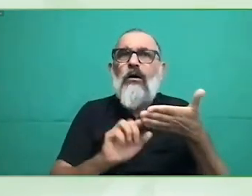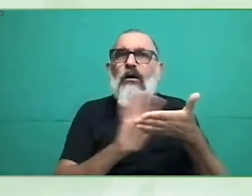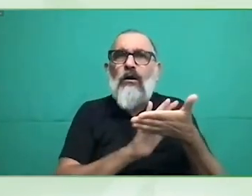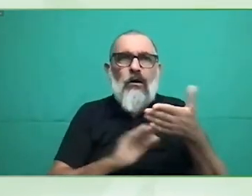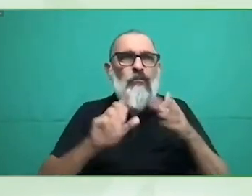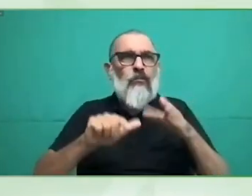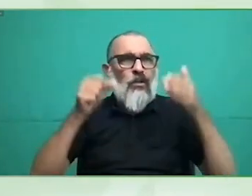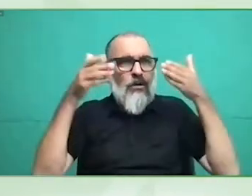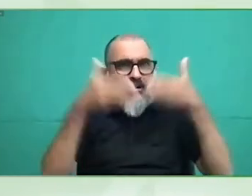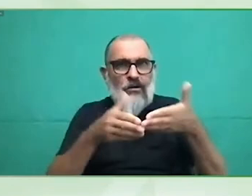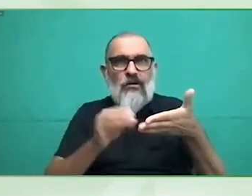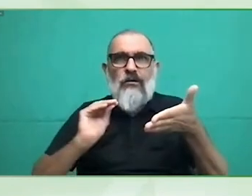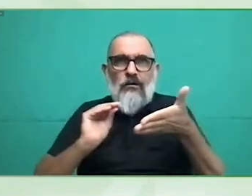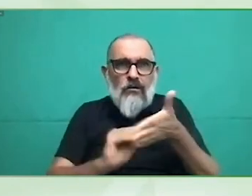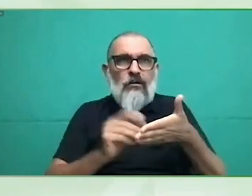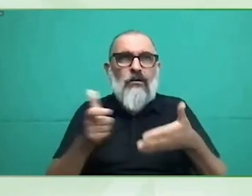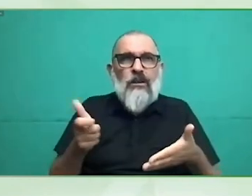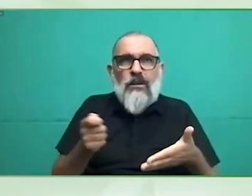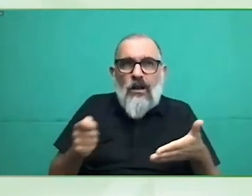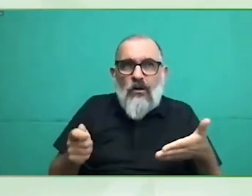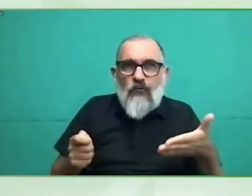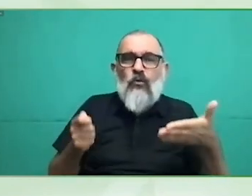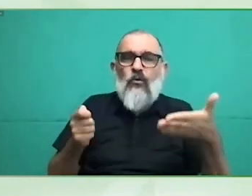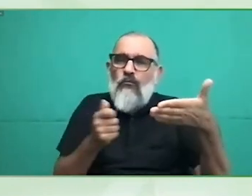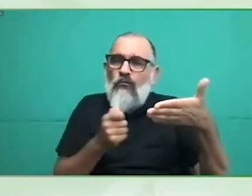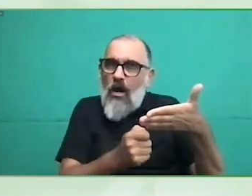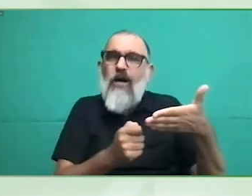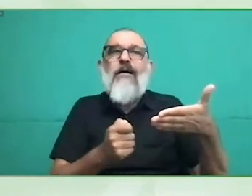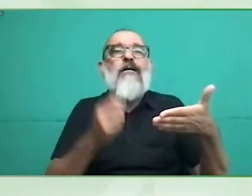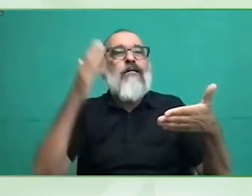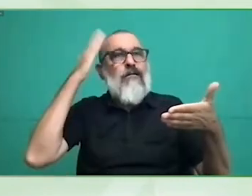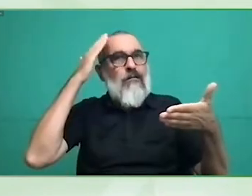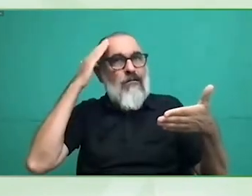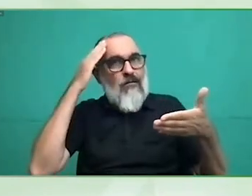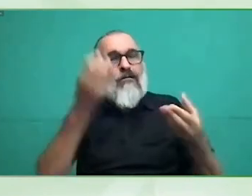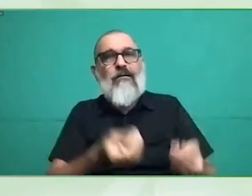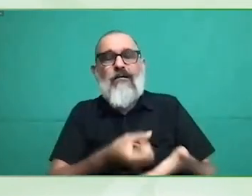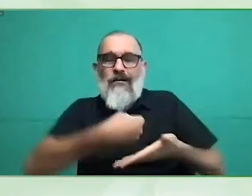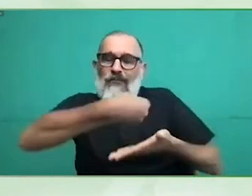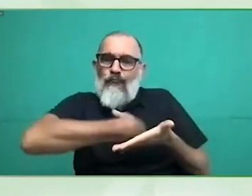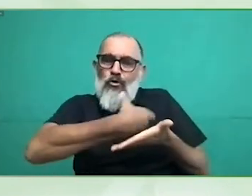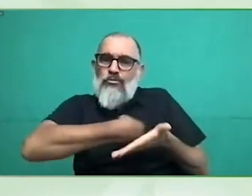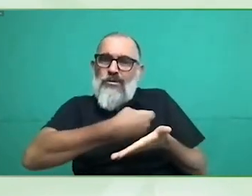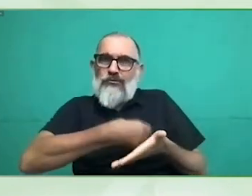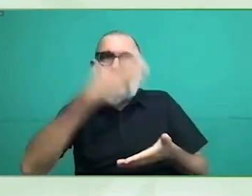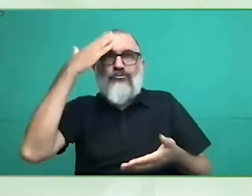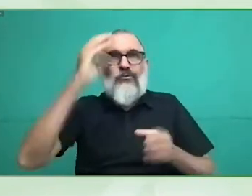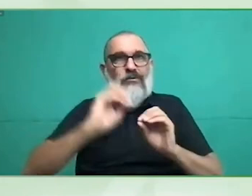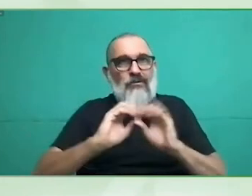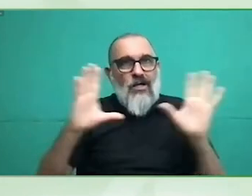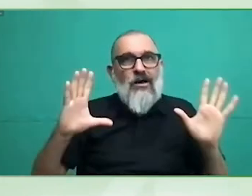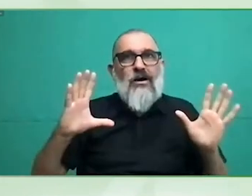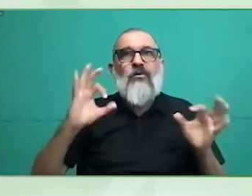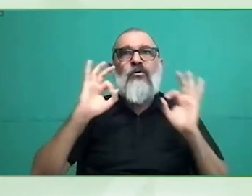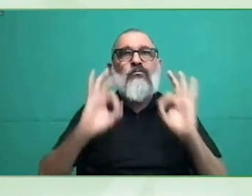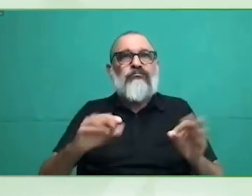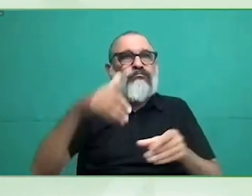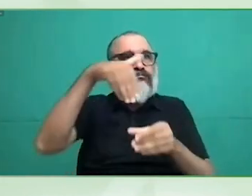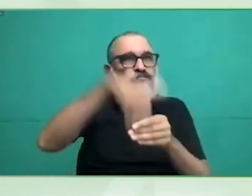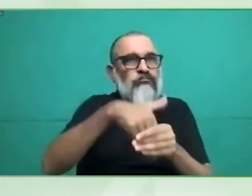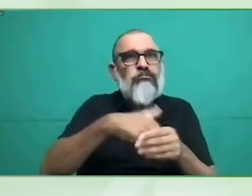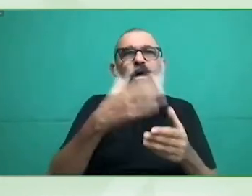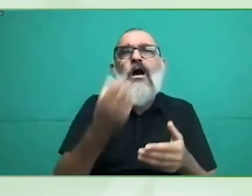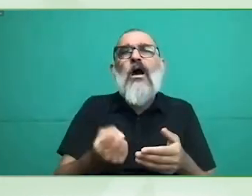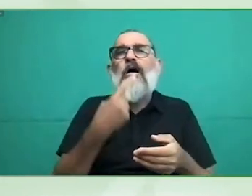necesite esto nos permitiría recibir esa información a través del audio a través del braille con líneas braille que